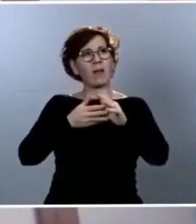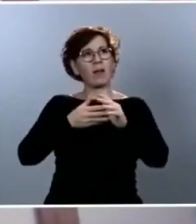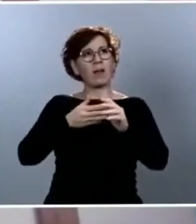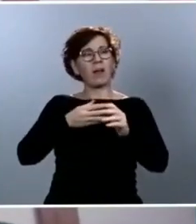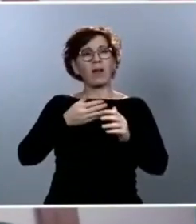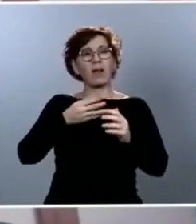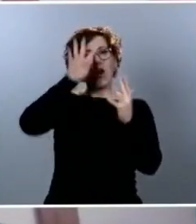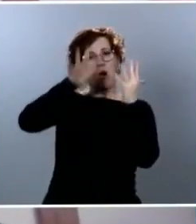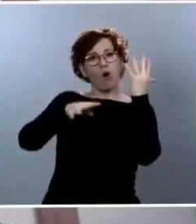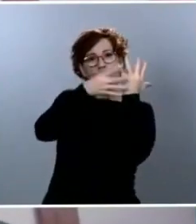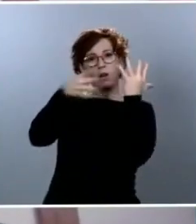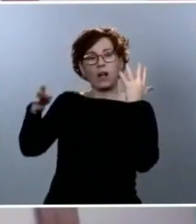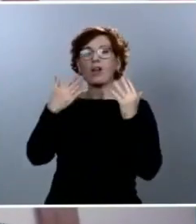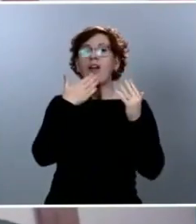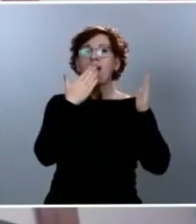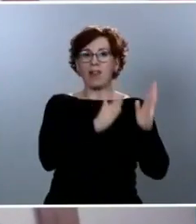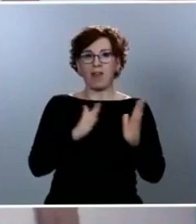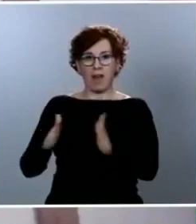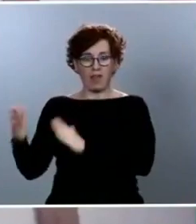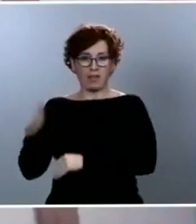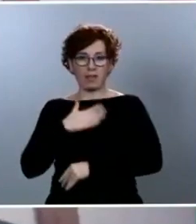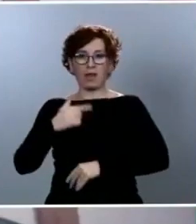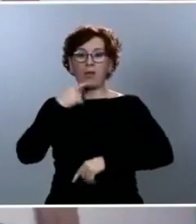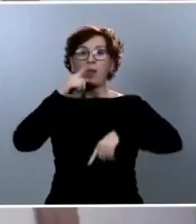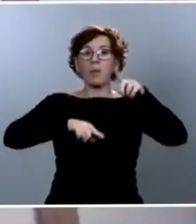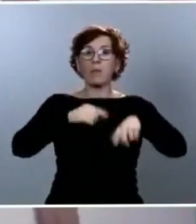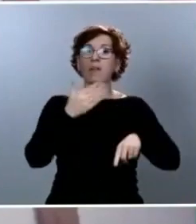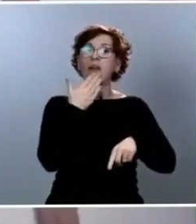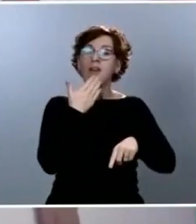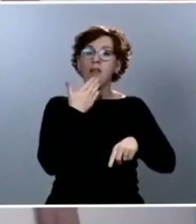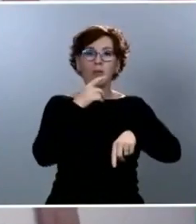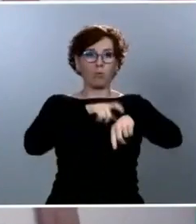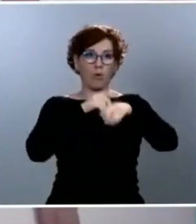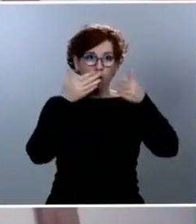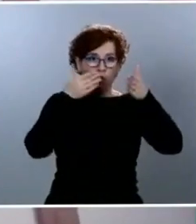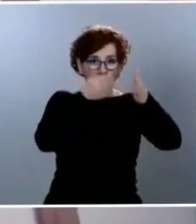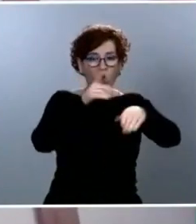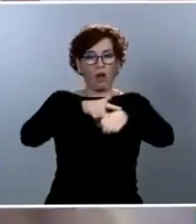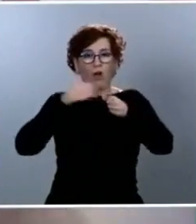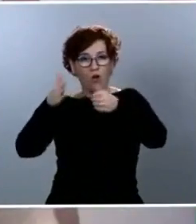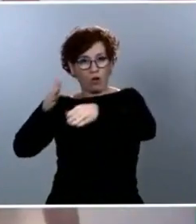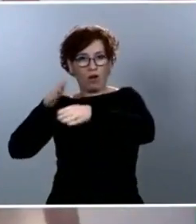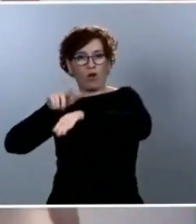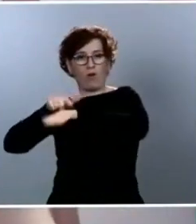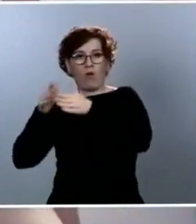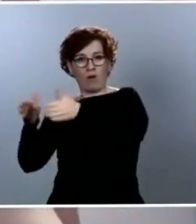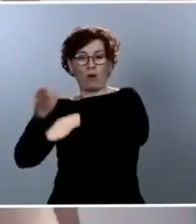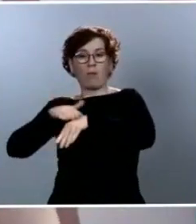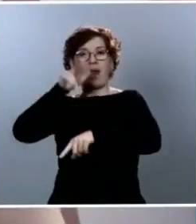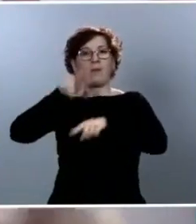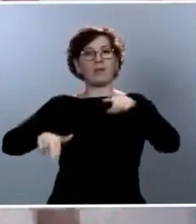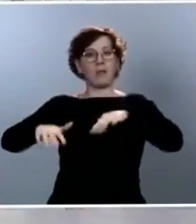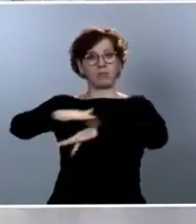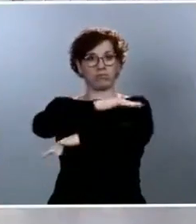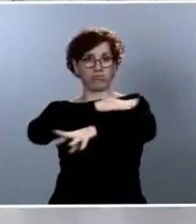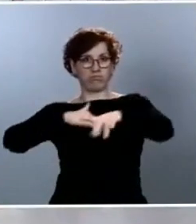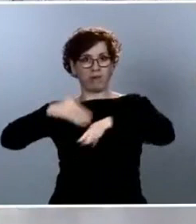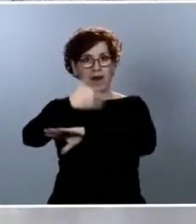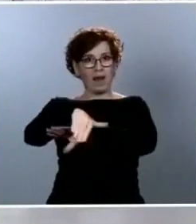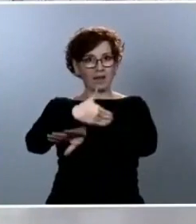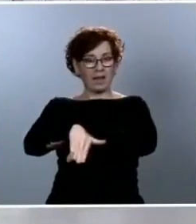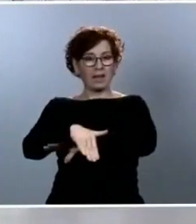edad pues a una hora y otra edad u otra para impedir de esta manera que haya demasiada gente en la calle. ¿Por qué el gobierno de España no